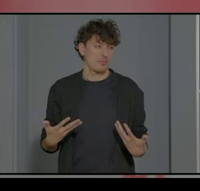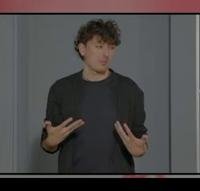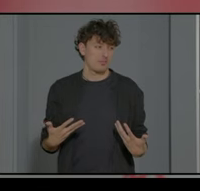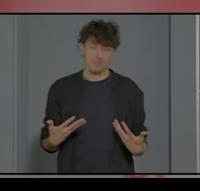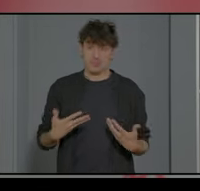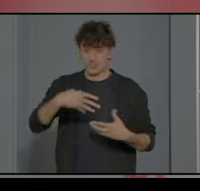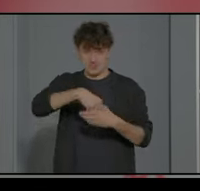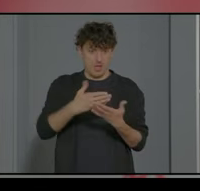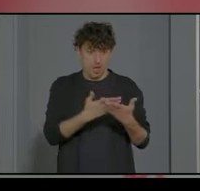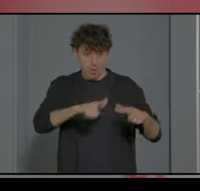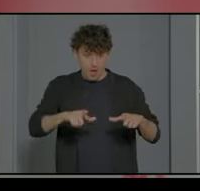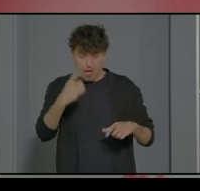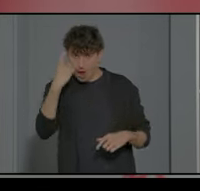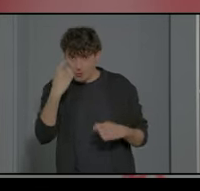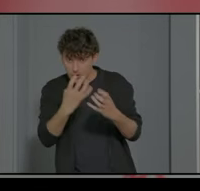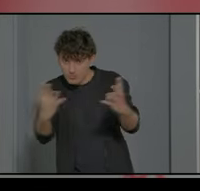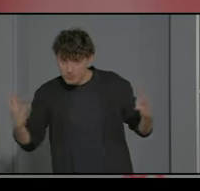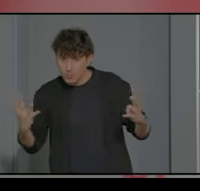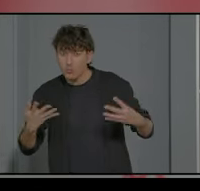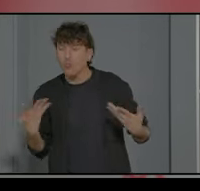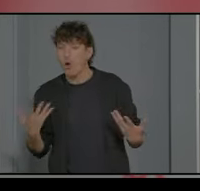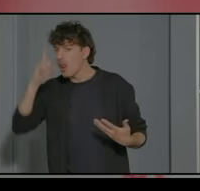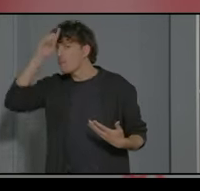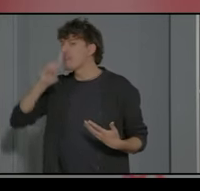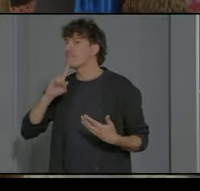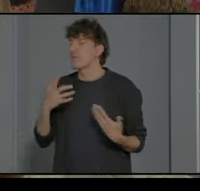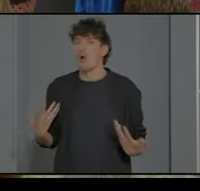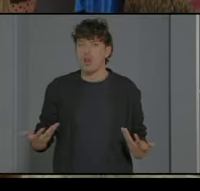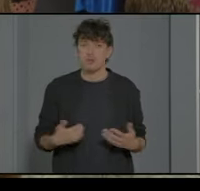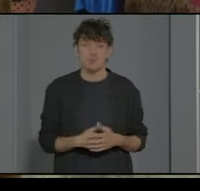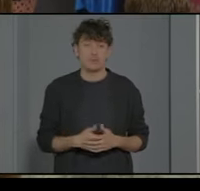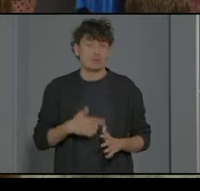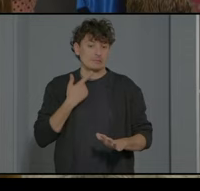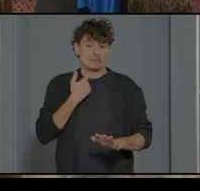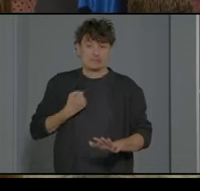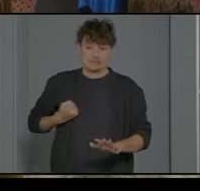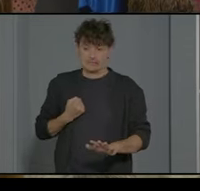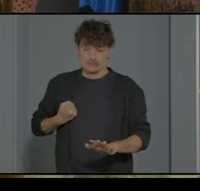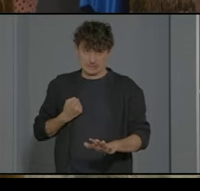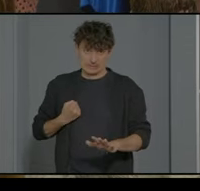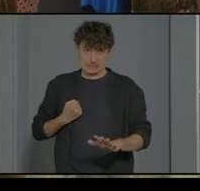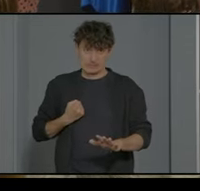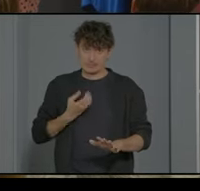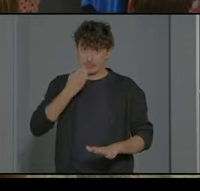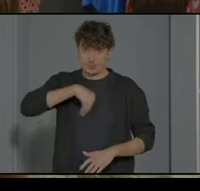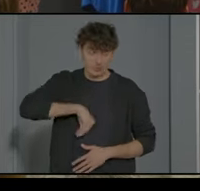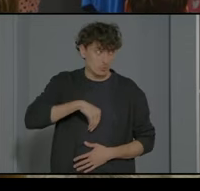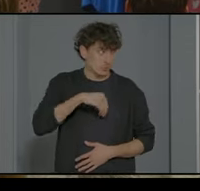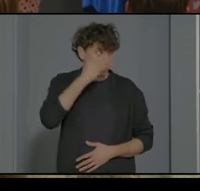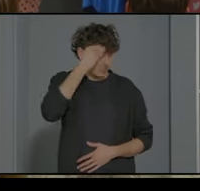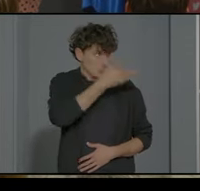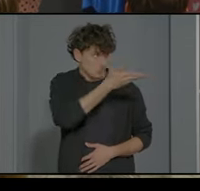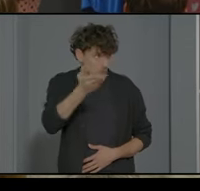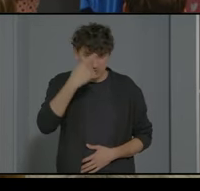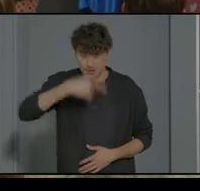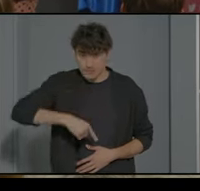en las aulas de educación especial no he dicho entiendo que todo el mundo comprende que el aula del